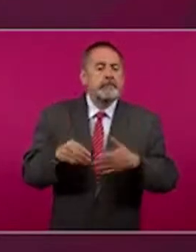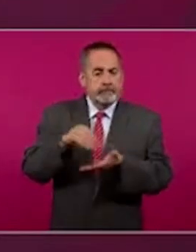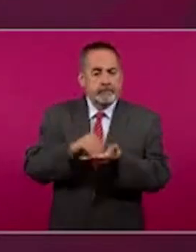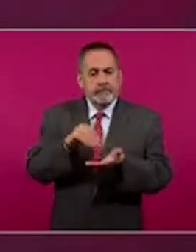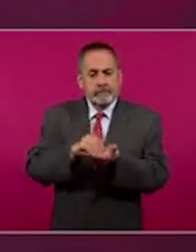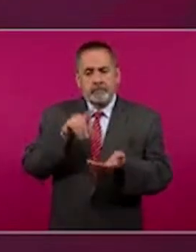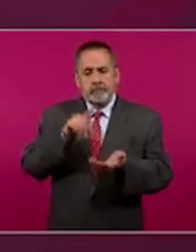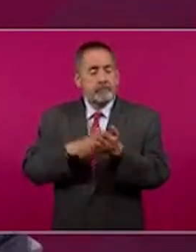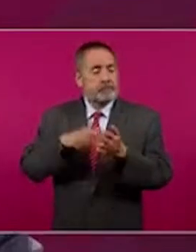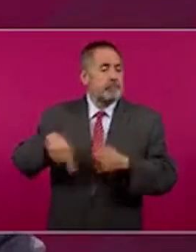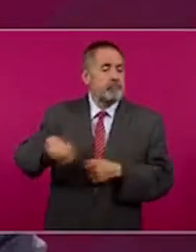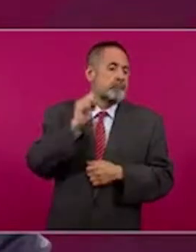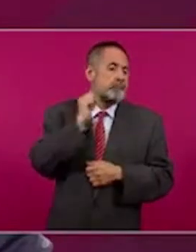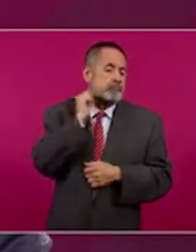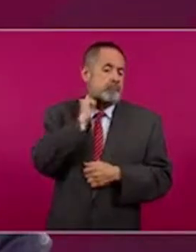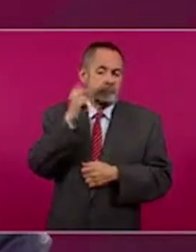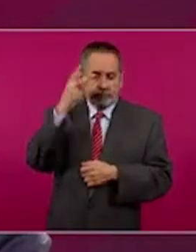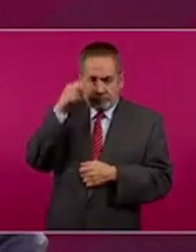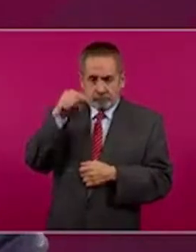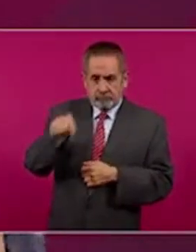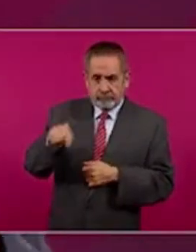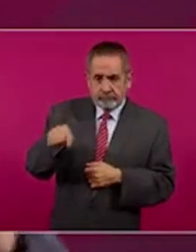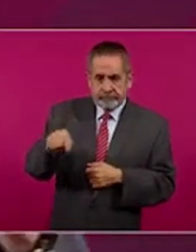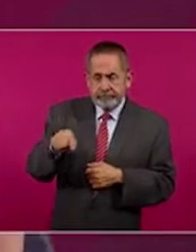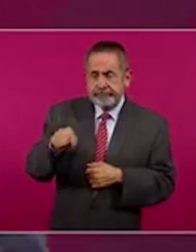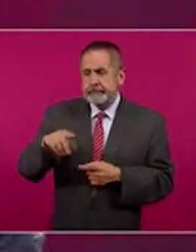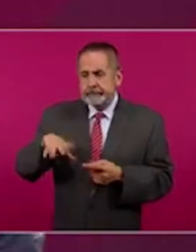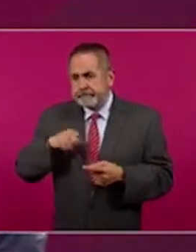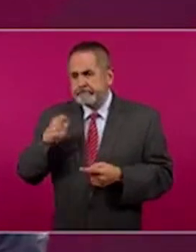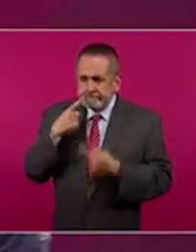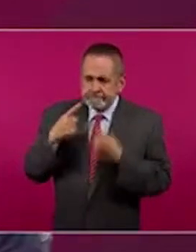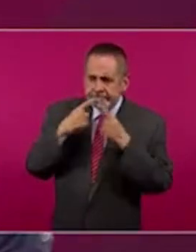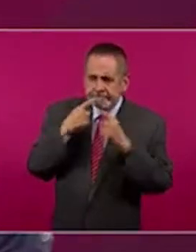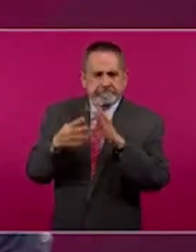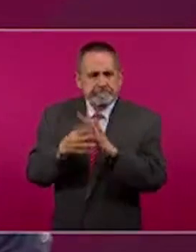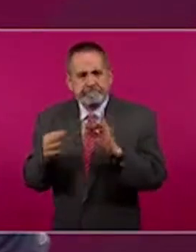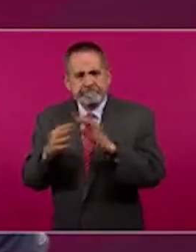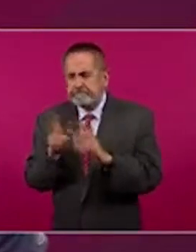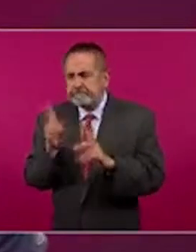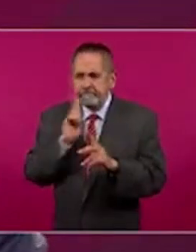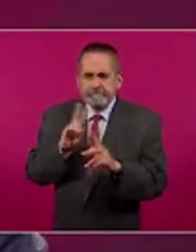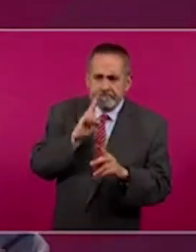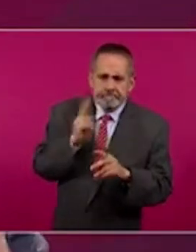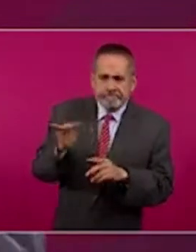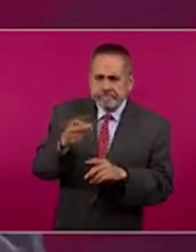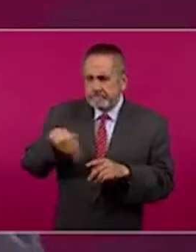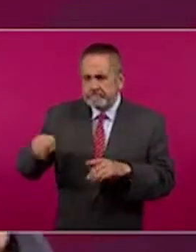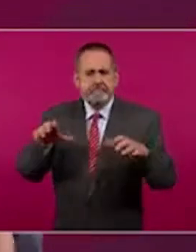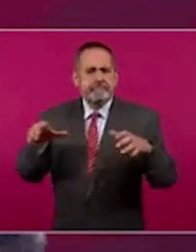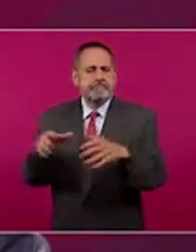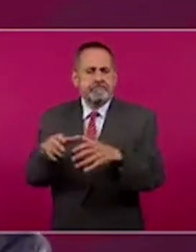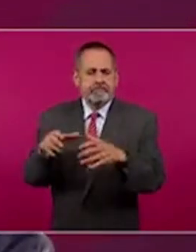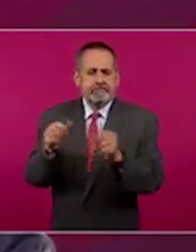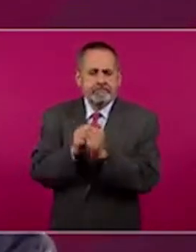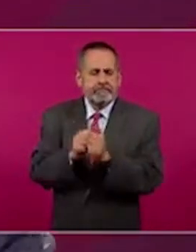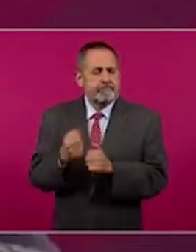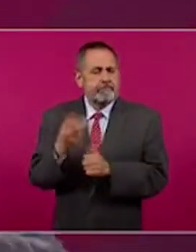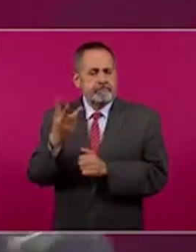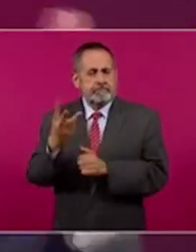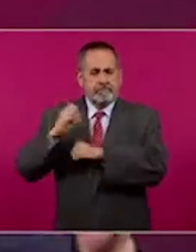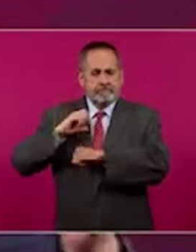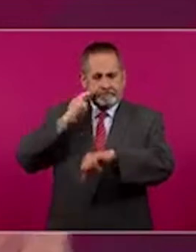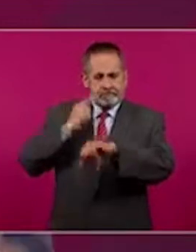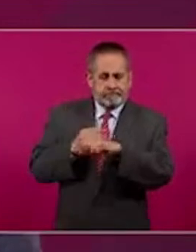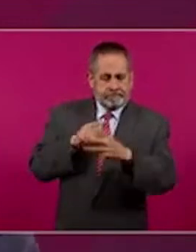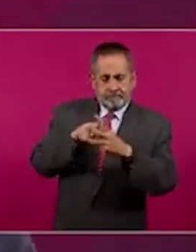en el Senado de la República los esfuerzos para construir, en el caso de las vacantes de los tres comisionados